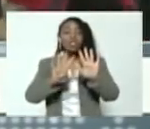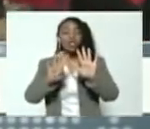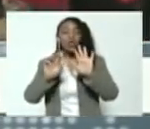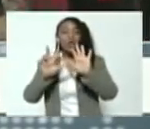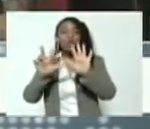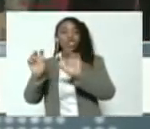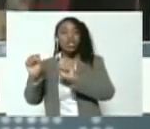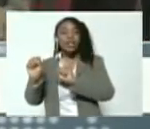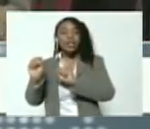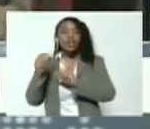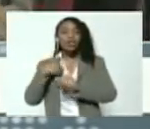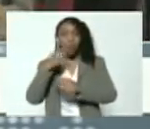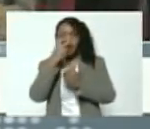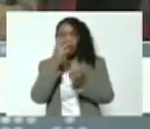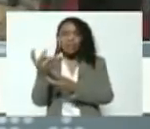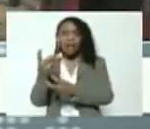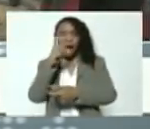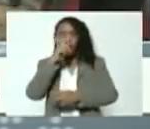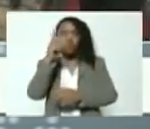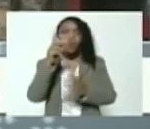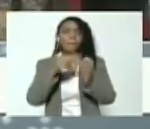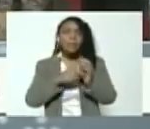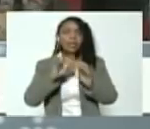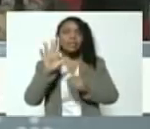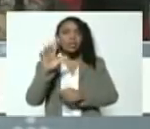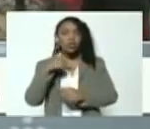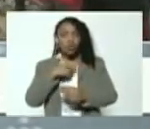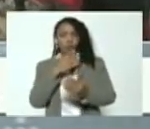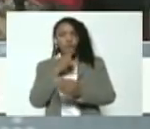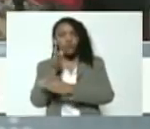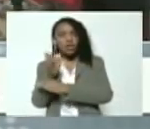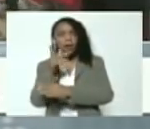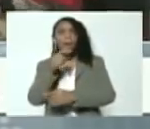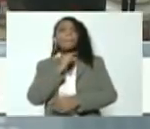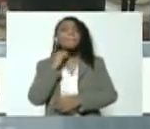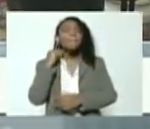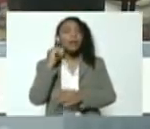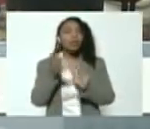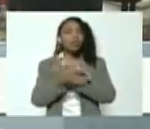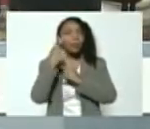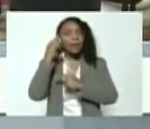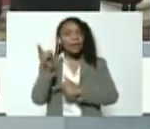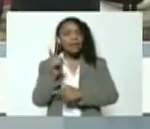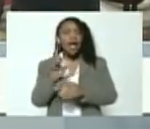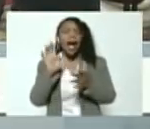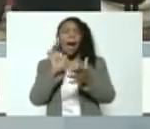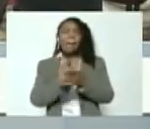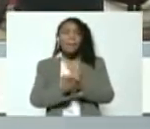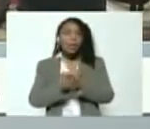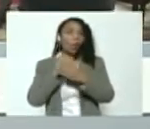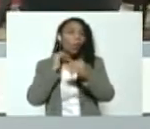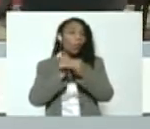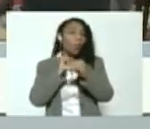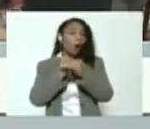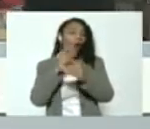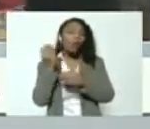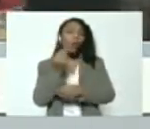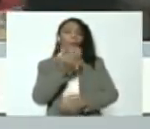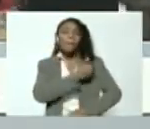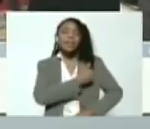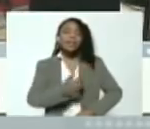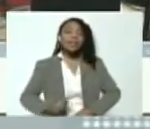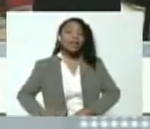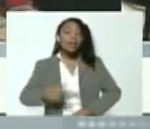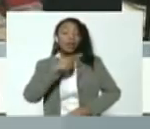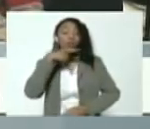en el año 2005. Nuestro amigo y padre, Saibaba. Hablamos de amigos comunes como el presidente de